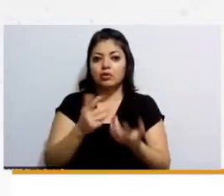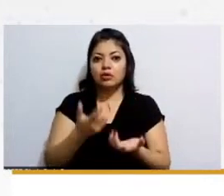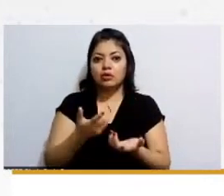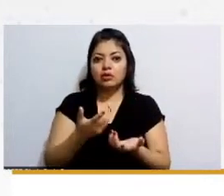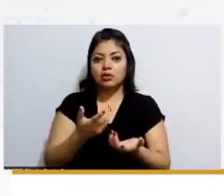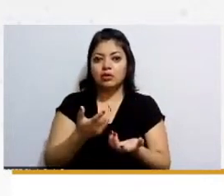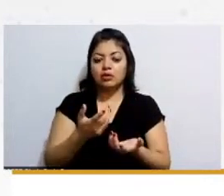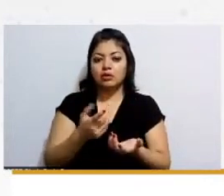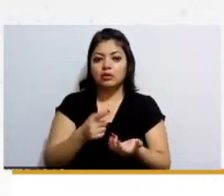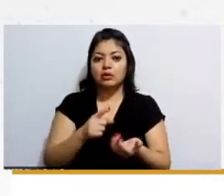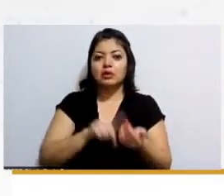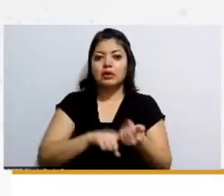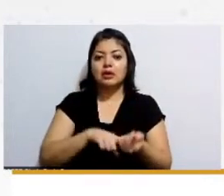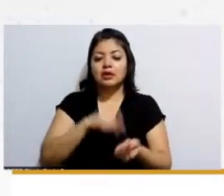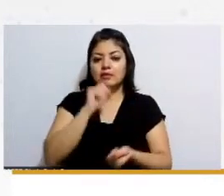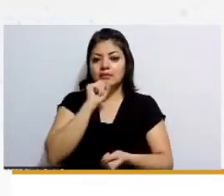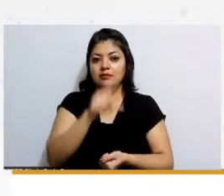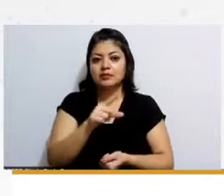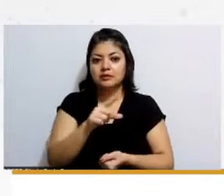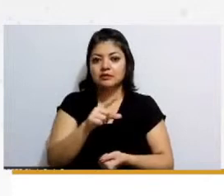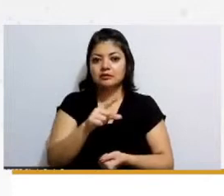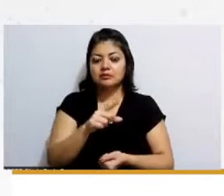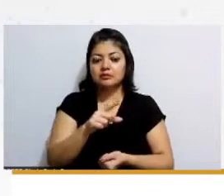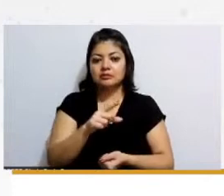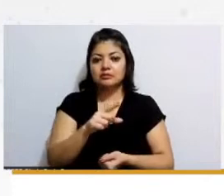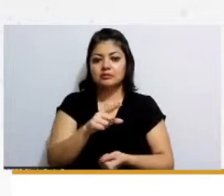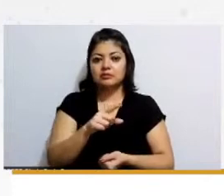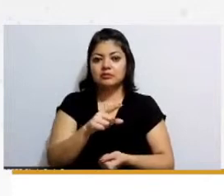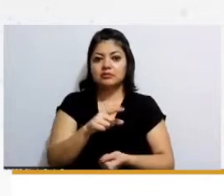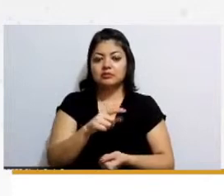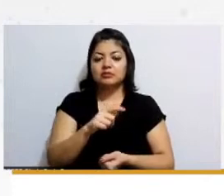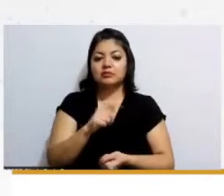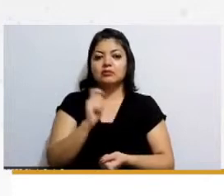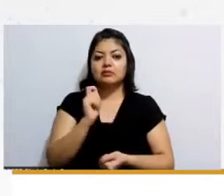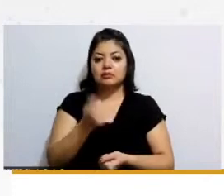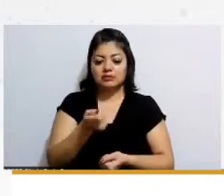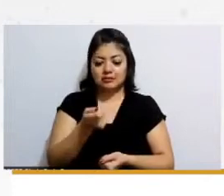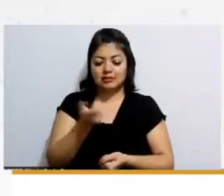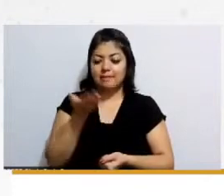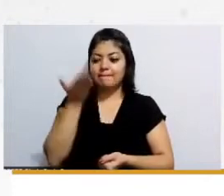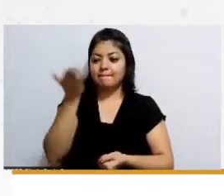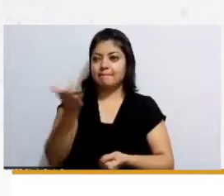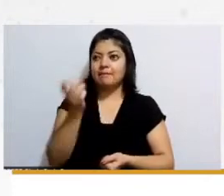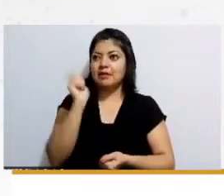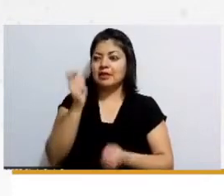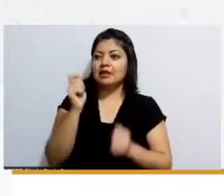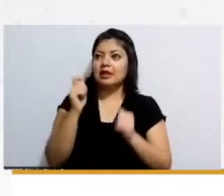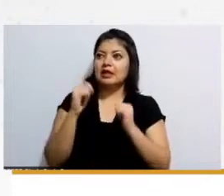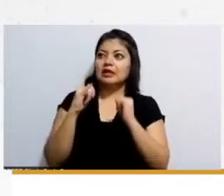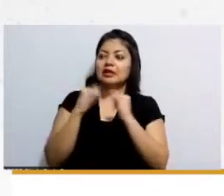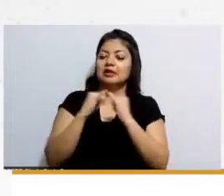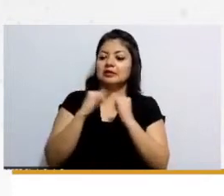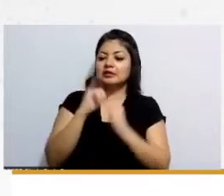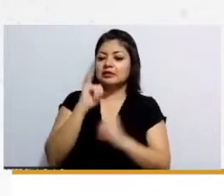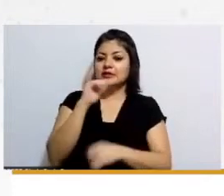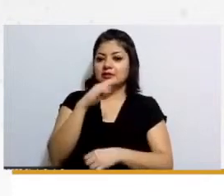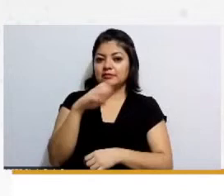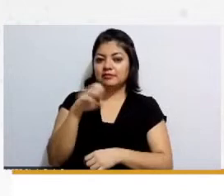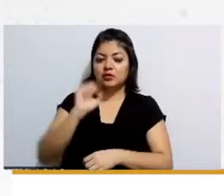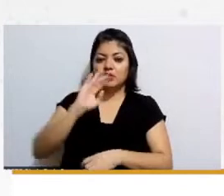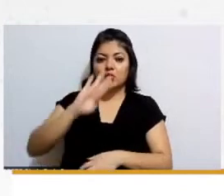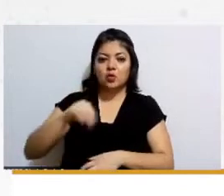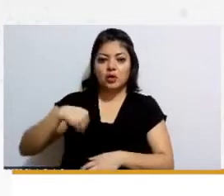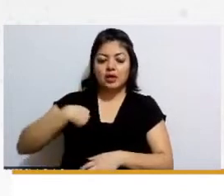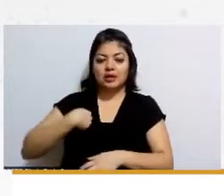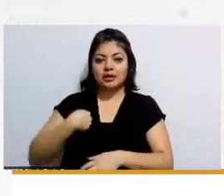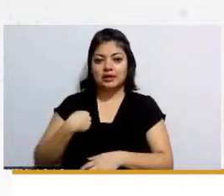caso bueno pues nos dice que que en un nombre solicita al Instituto Mexicano del Seguro Social guardería para su ir